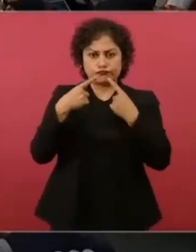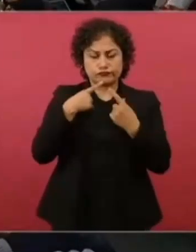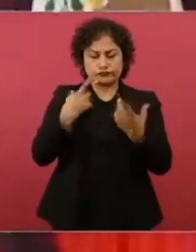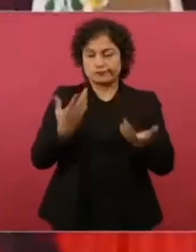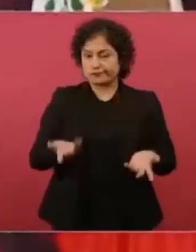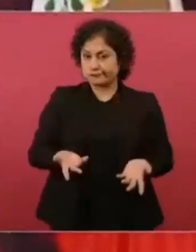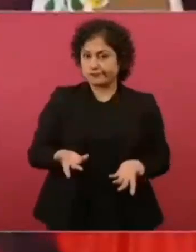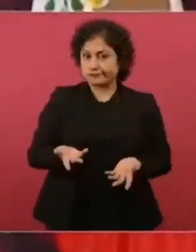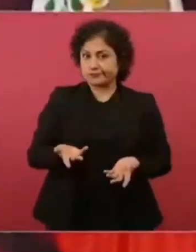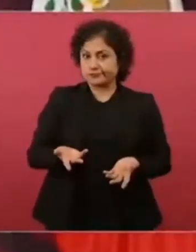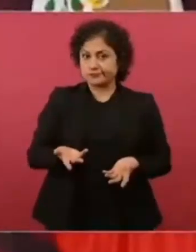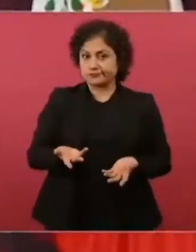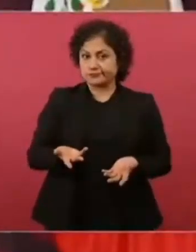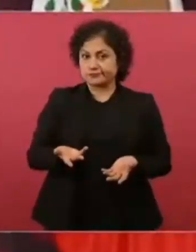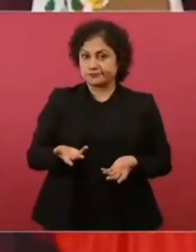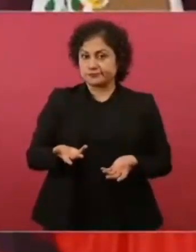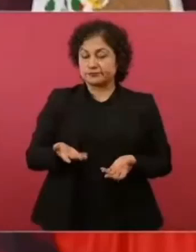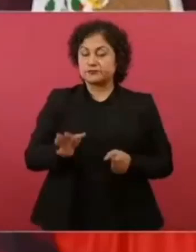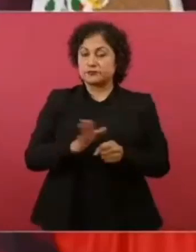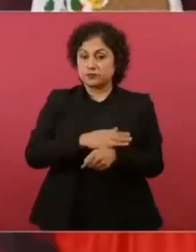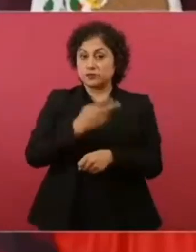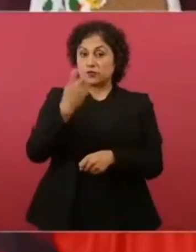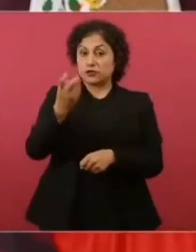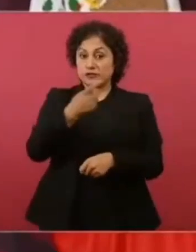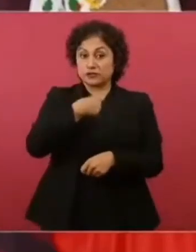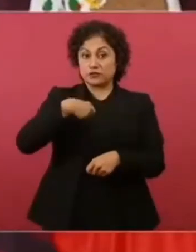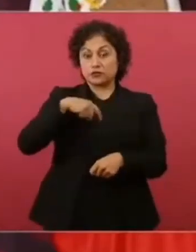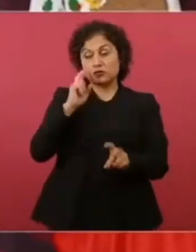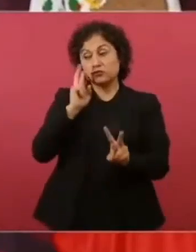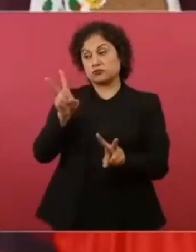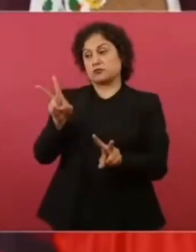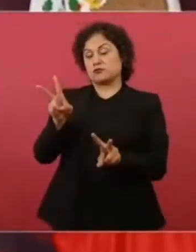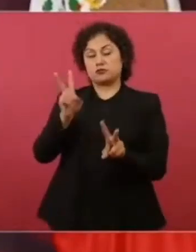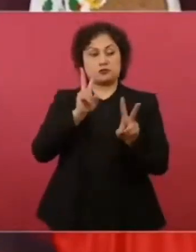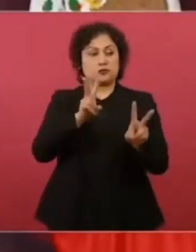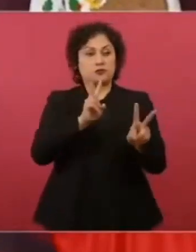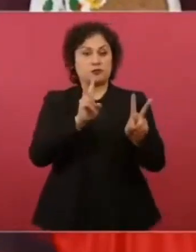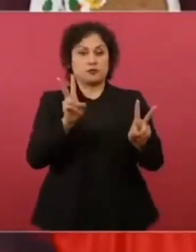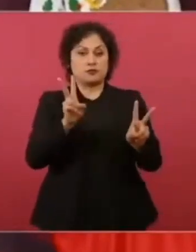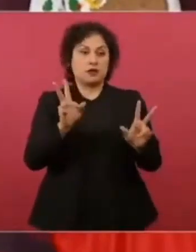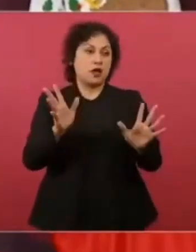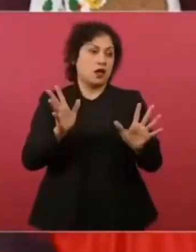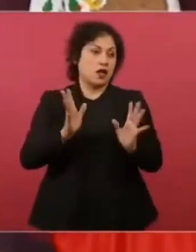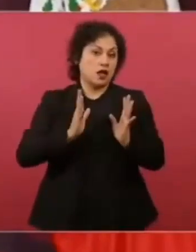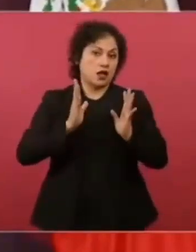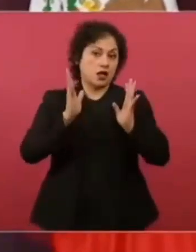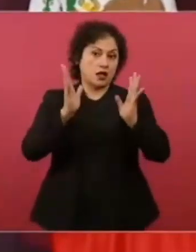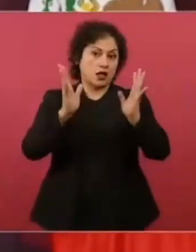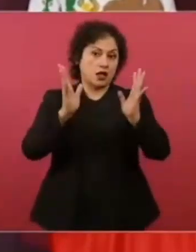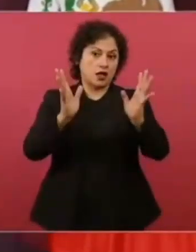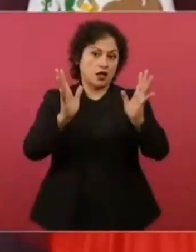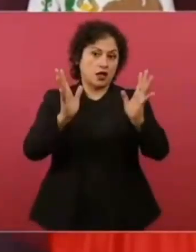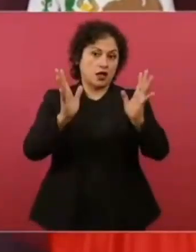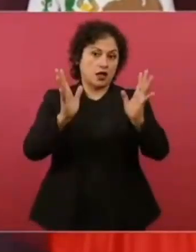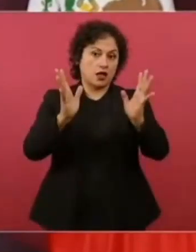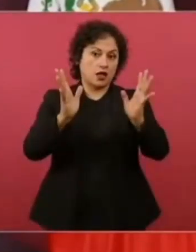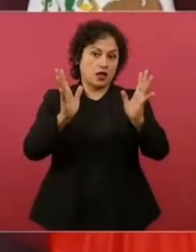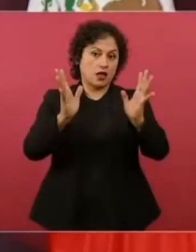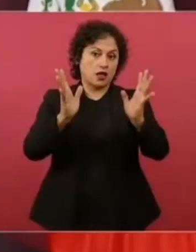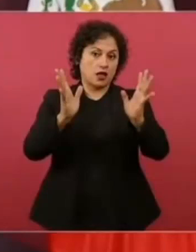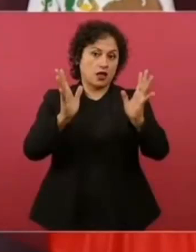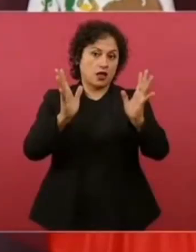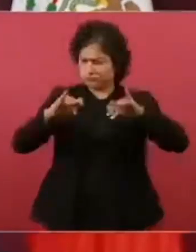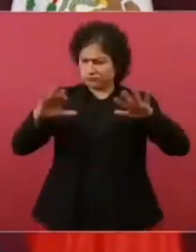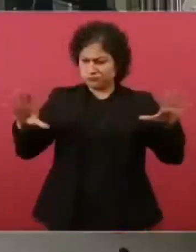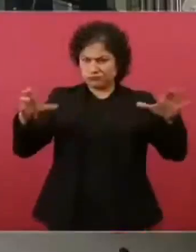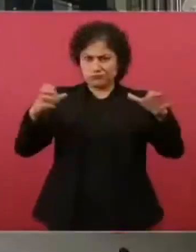entonces no debemos tampoco sorprendernos de nada porque se va a hacer una asamblea y